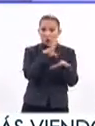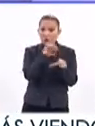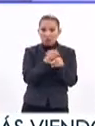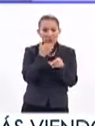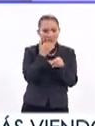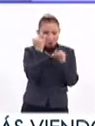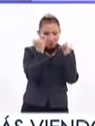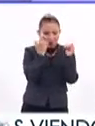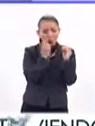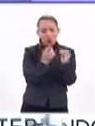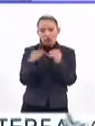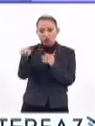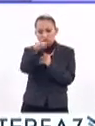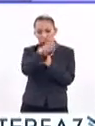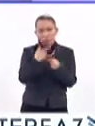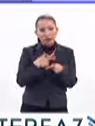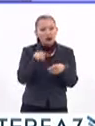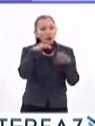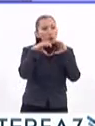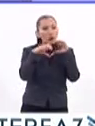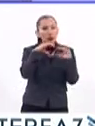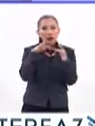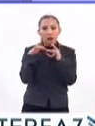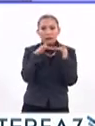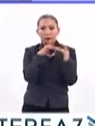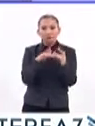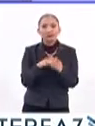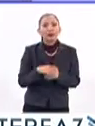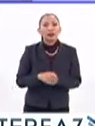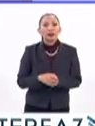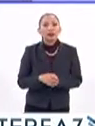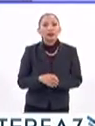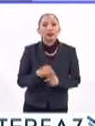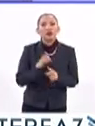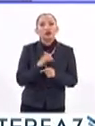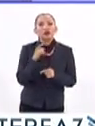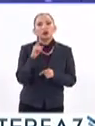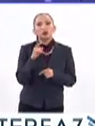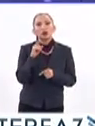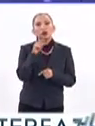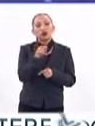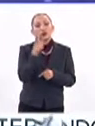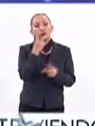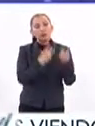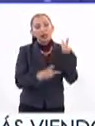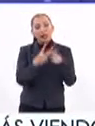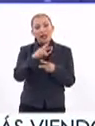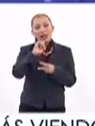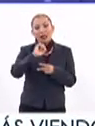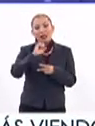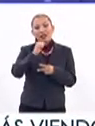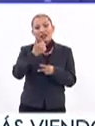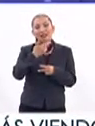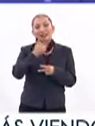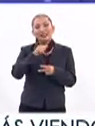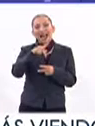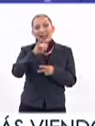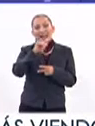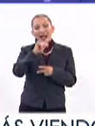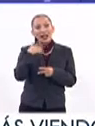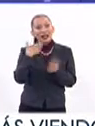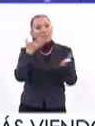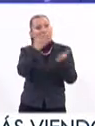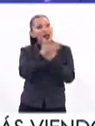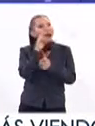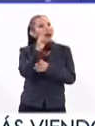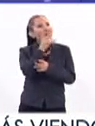completa, pues, con muchos recursos, sobre todo de comunicación. Al final, o sea, tú, cuando viene Shakira, por decirte, acabas